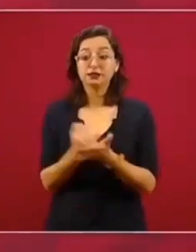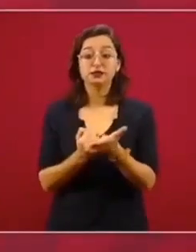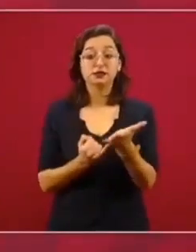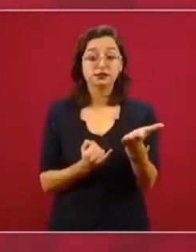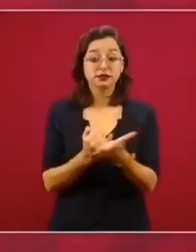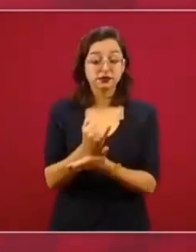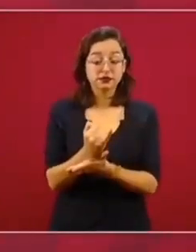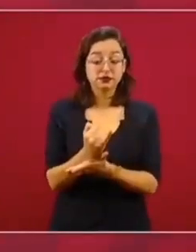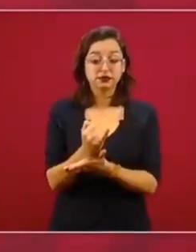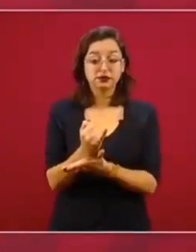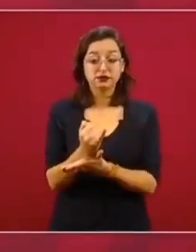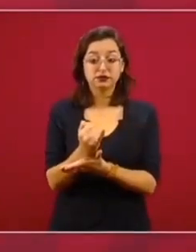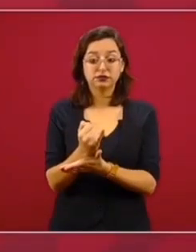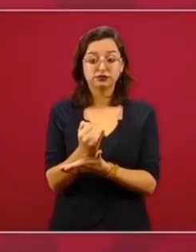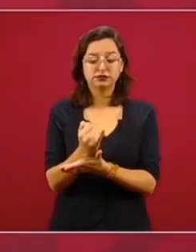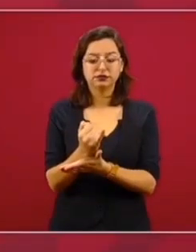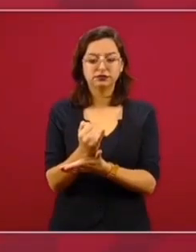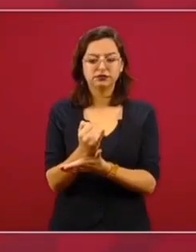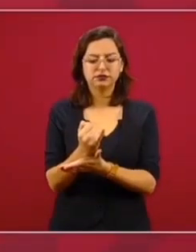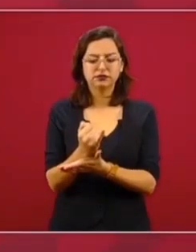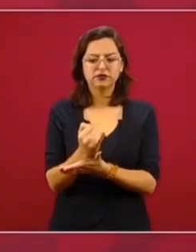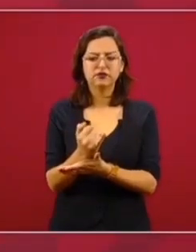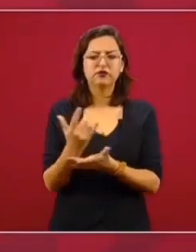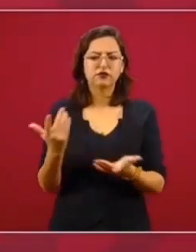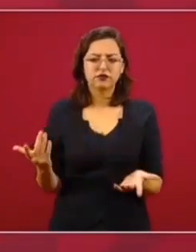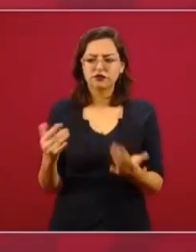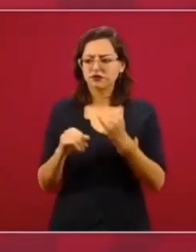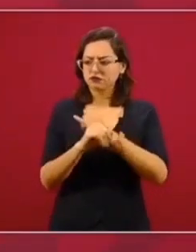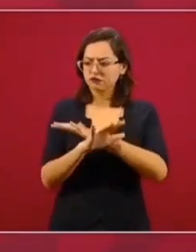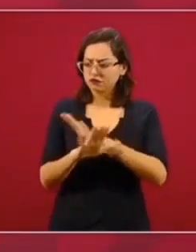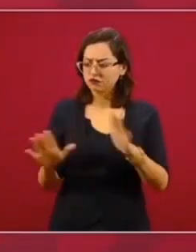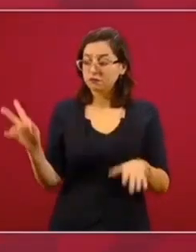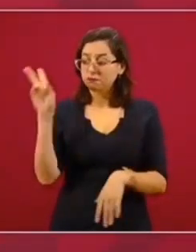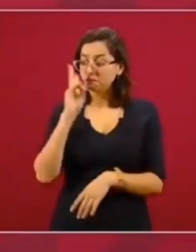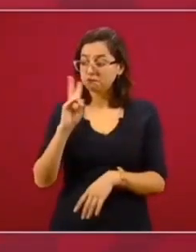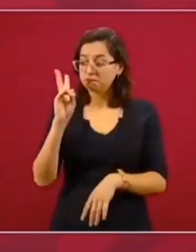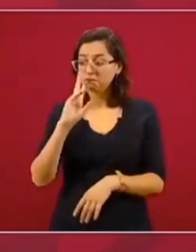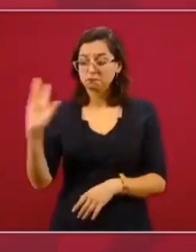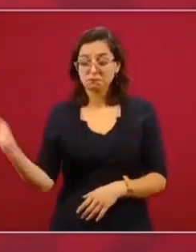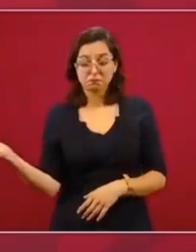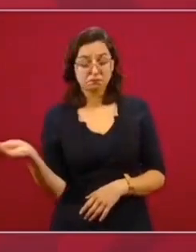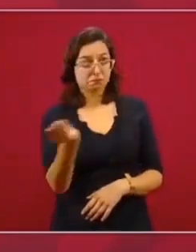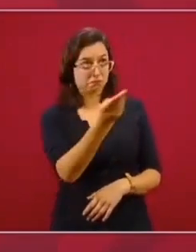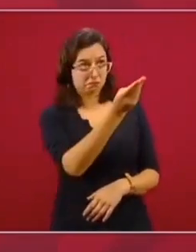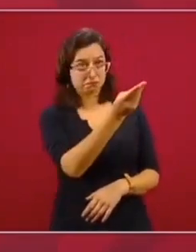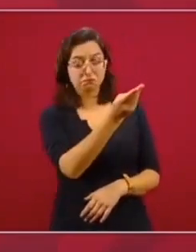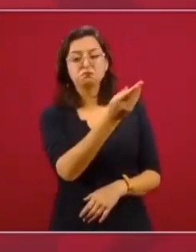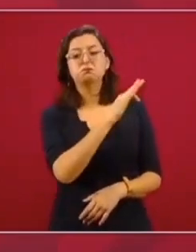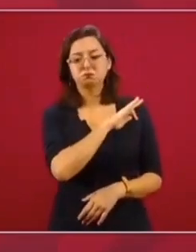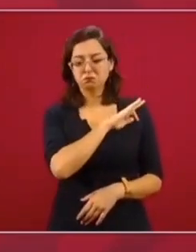puede aportar esas pruebas para este caso.